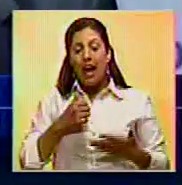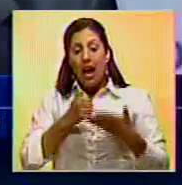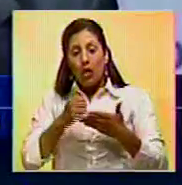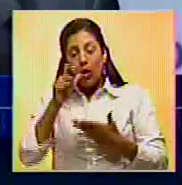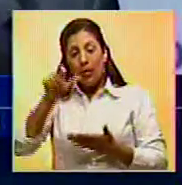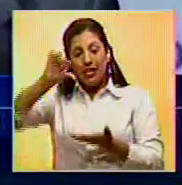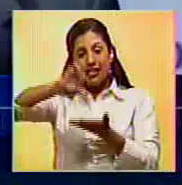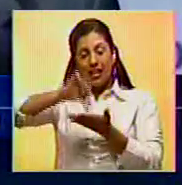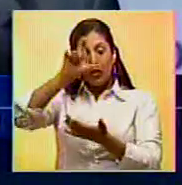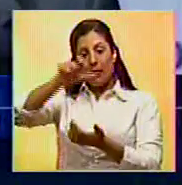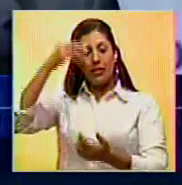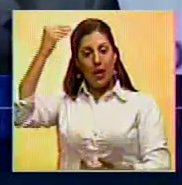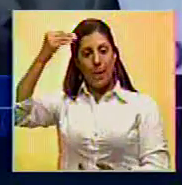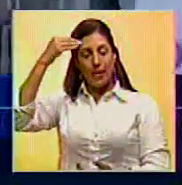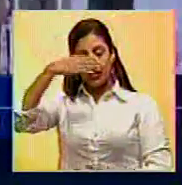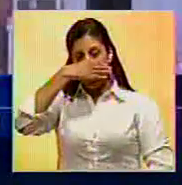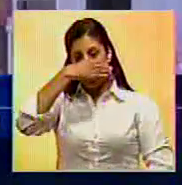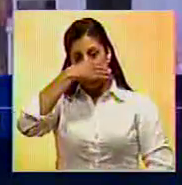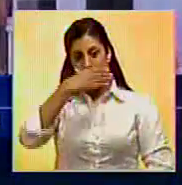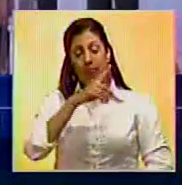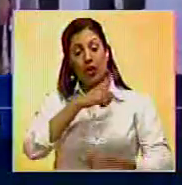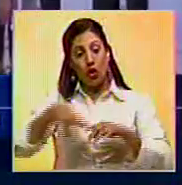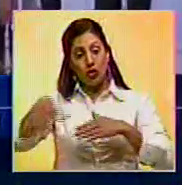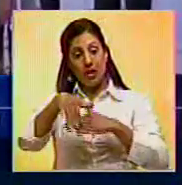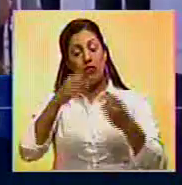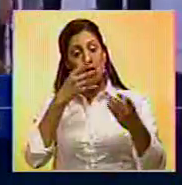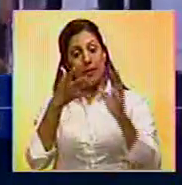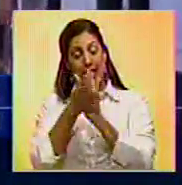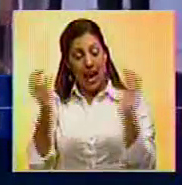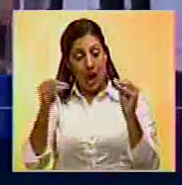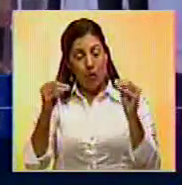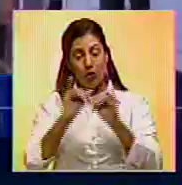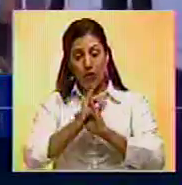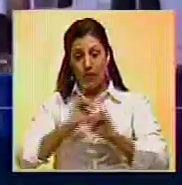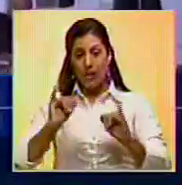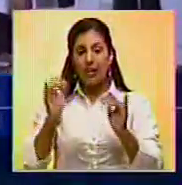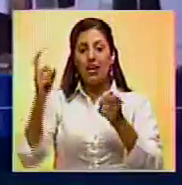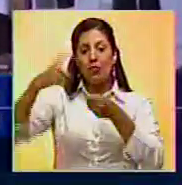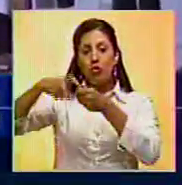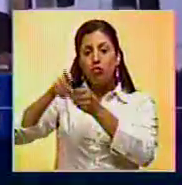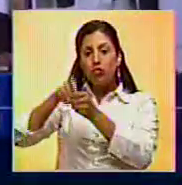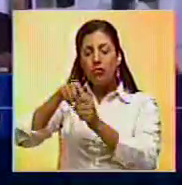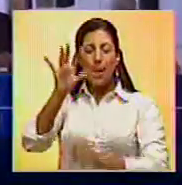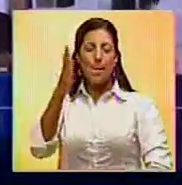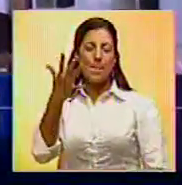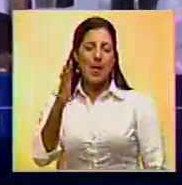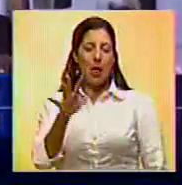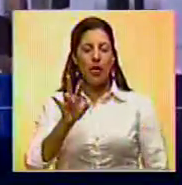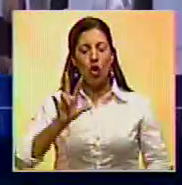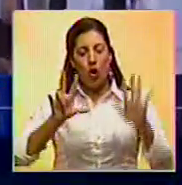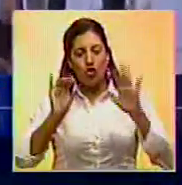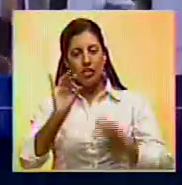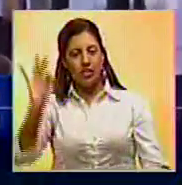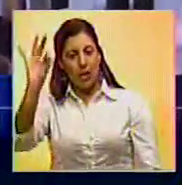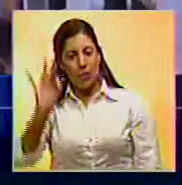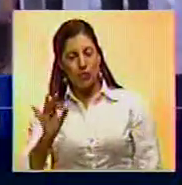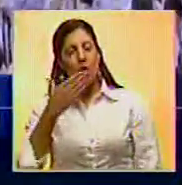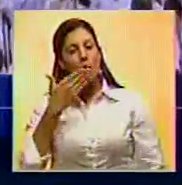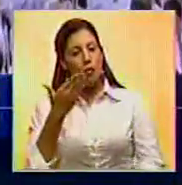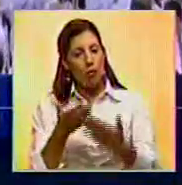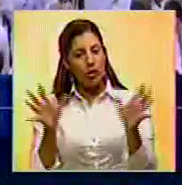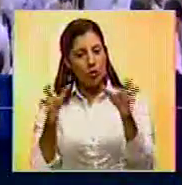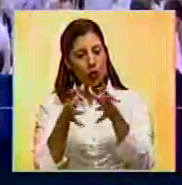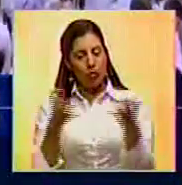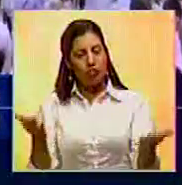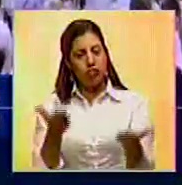para el centro de pensamiento de las FARC. De la Calle indicó que al acuerdo definitivo fueron incluidas al menos 80% de las propuestas del